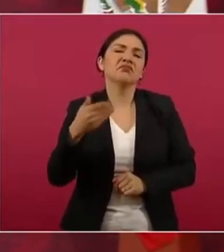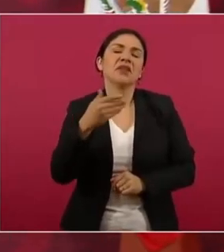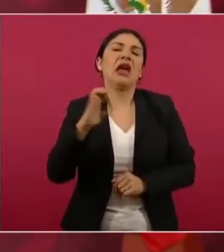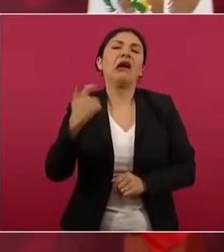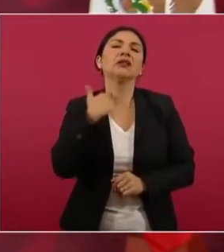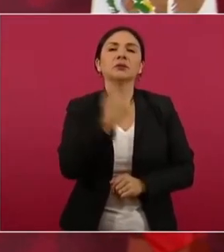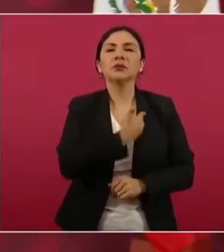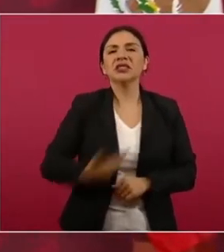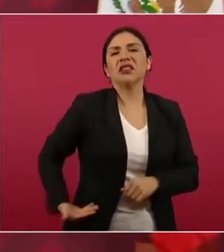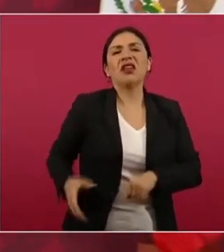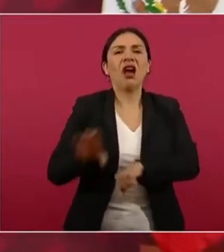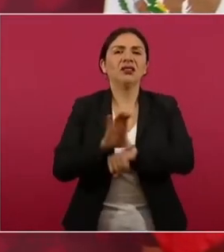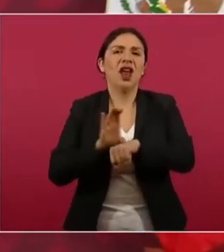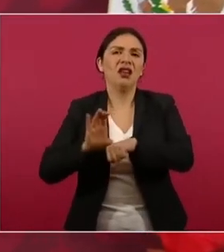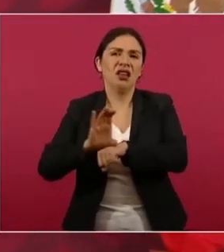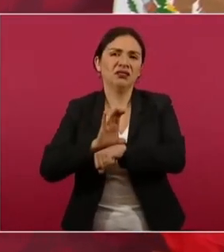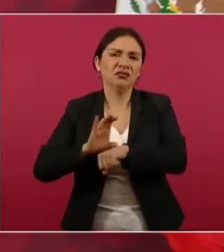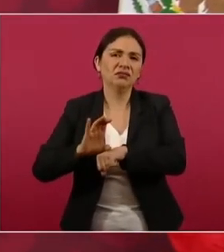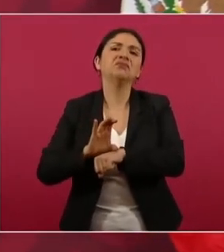Gortari,